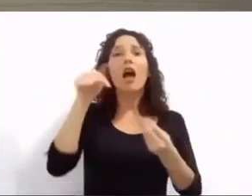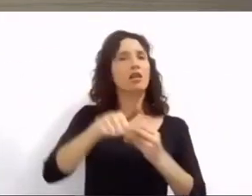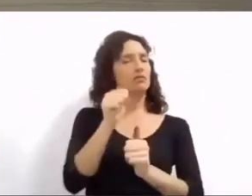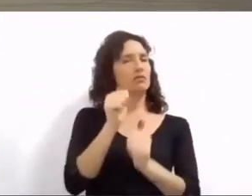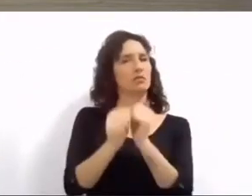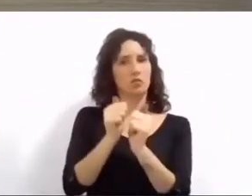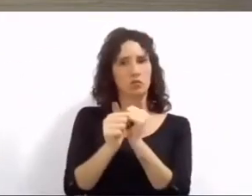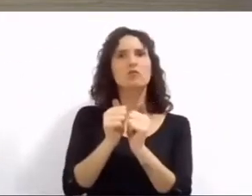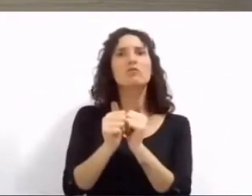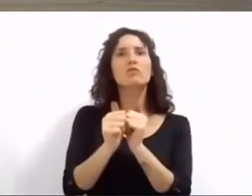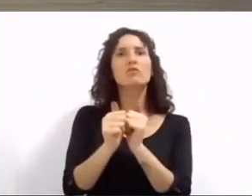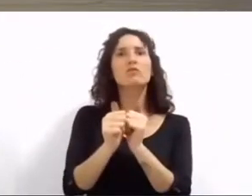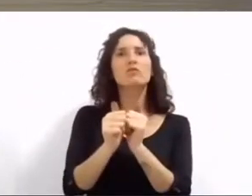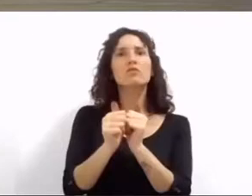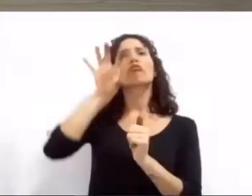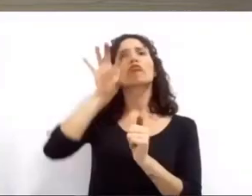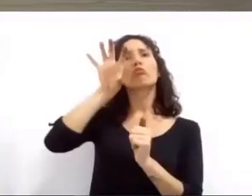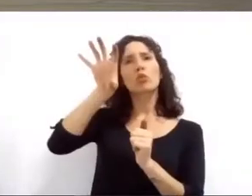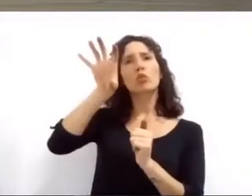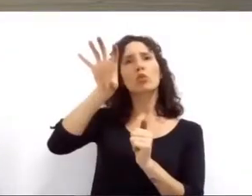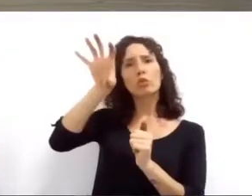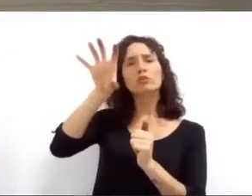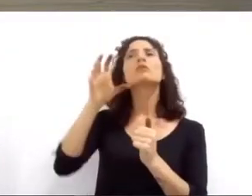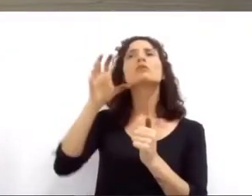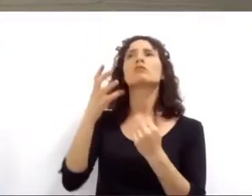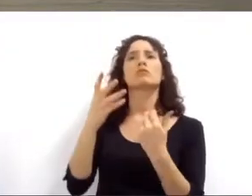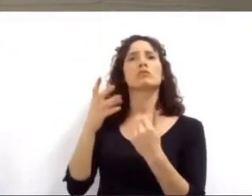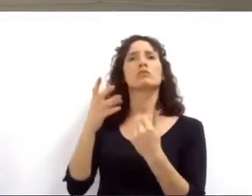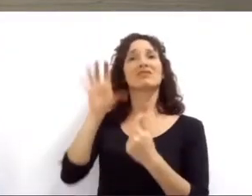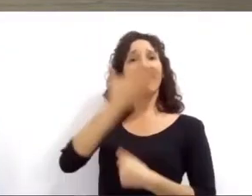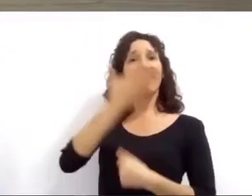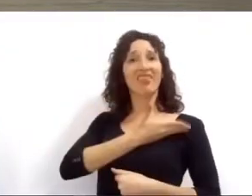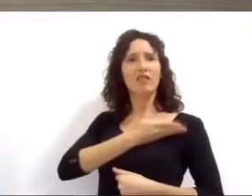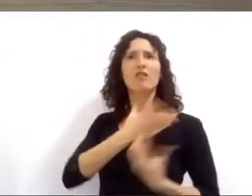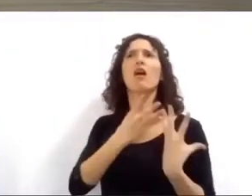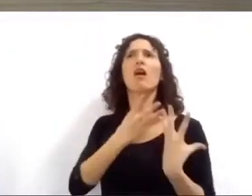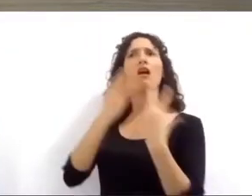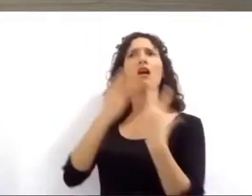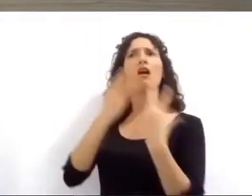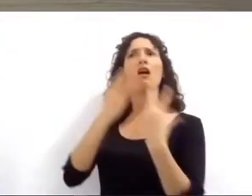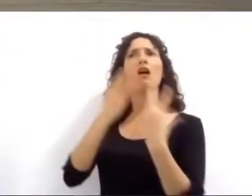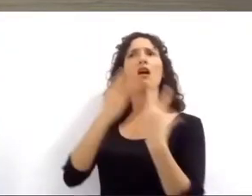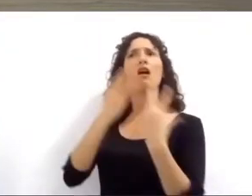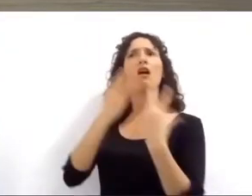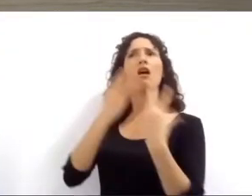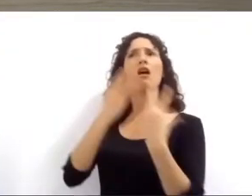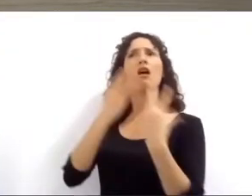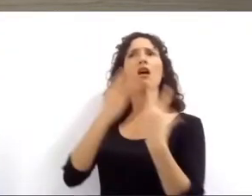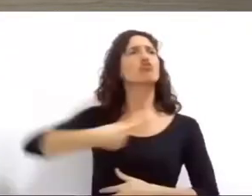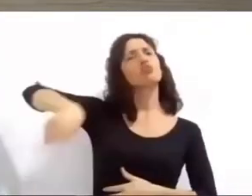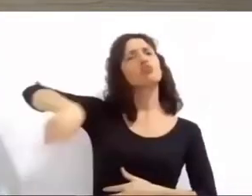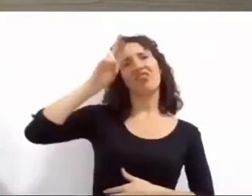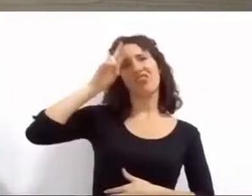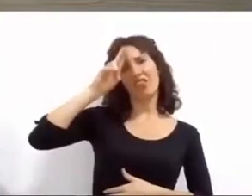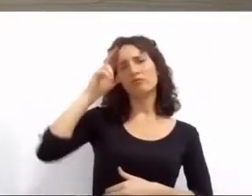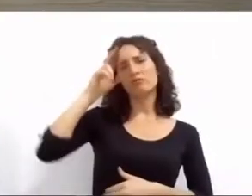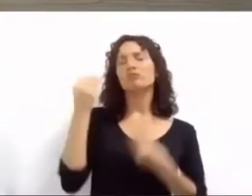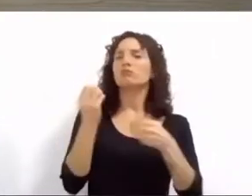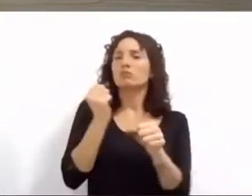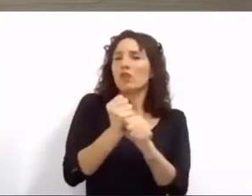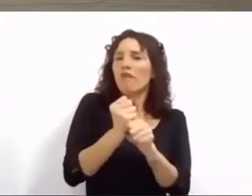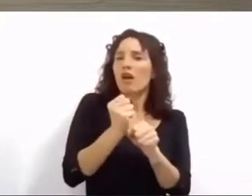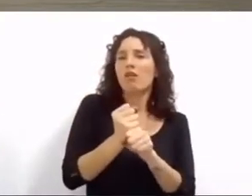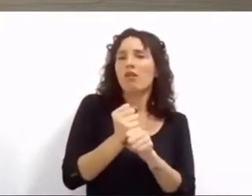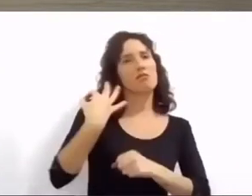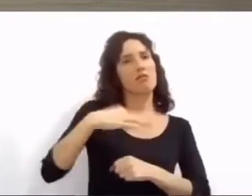y al país. Reclamamos que nos devuelvan el derecho a poder ir a trabajar, estudiar y estar en la calle sin temor a